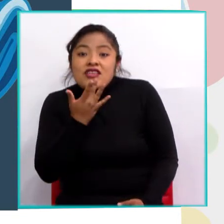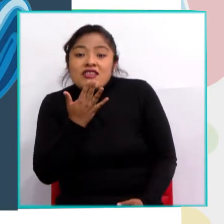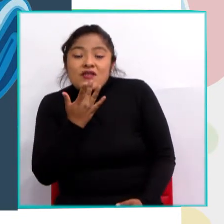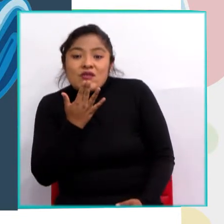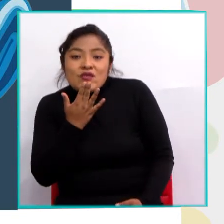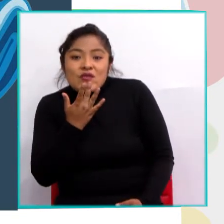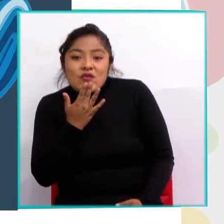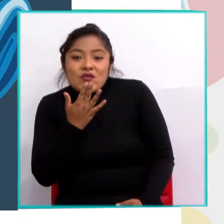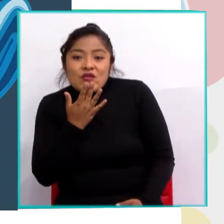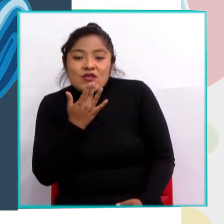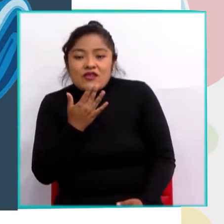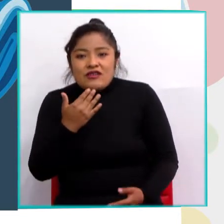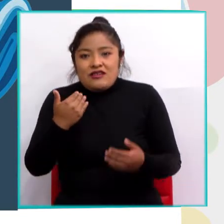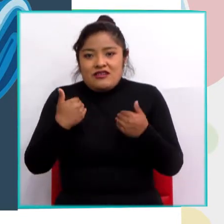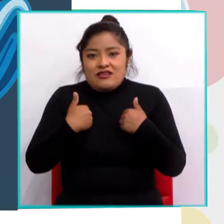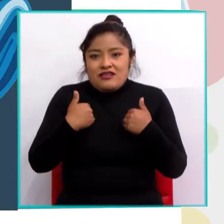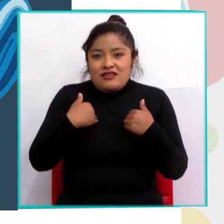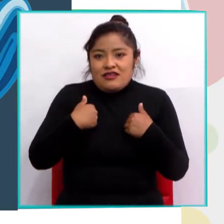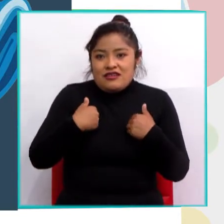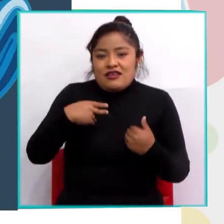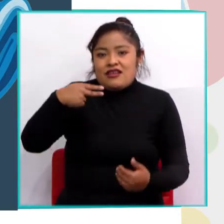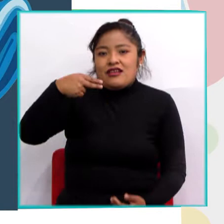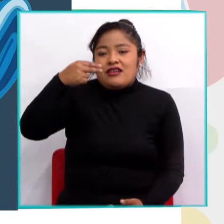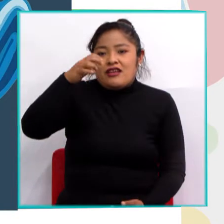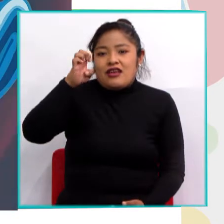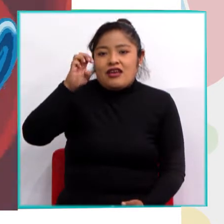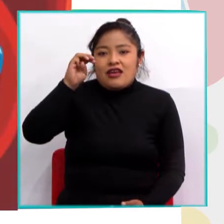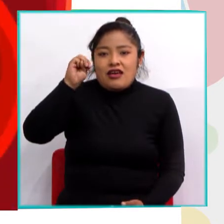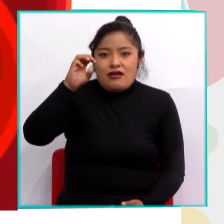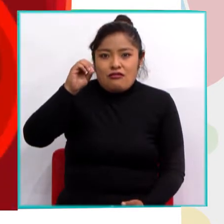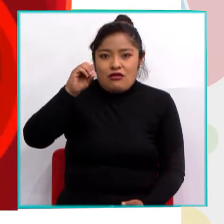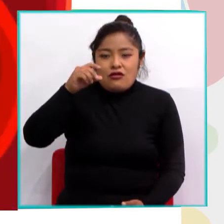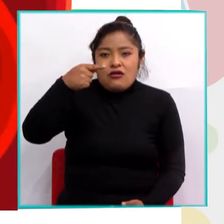llevar el oxígeno y el dióxido de carbono dentro de él.